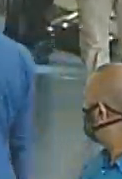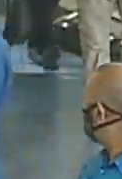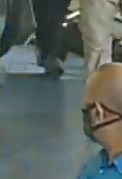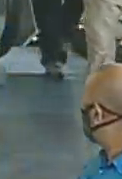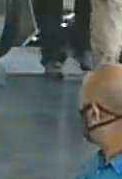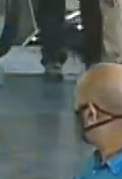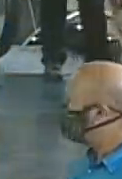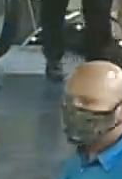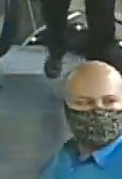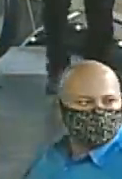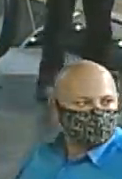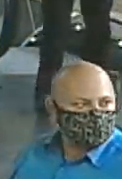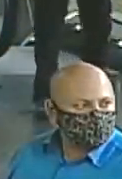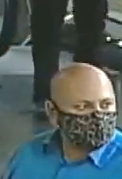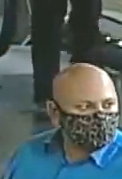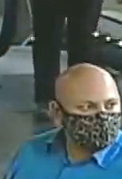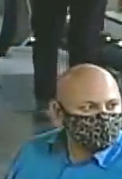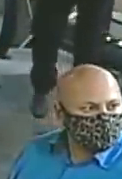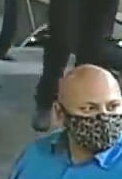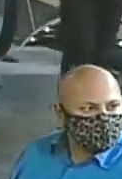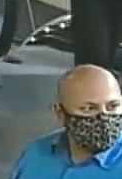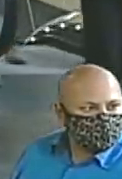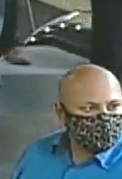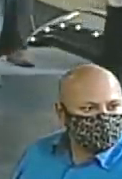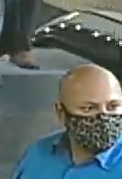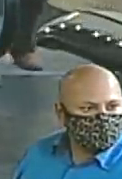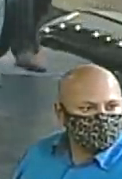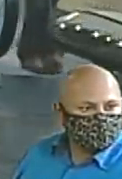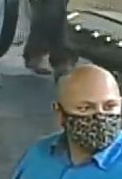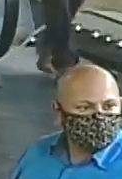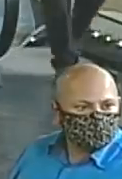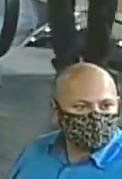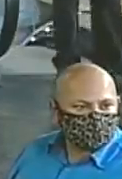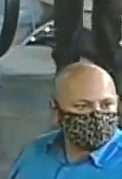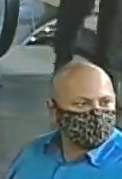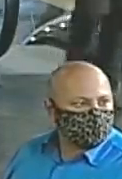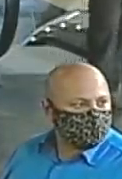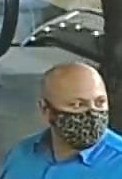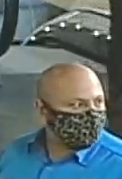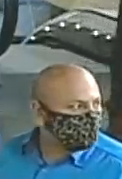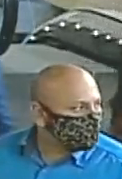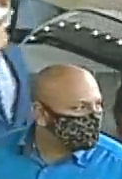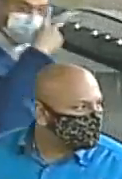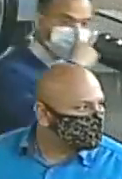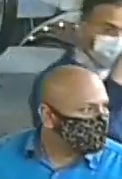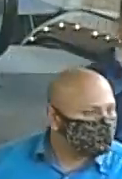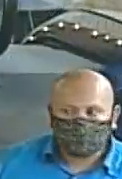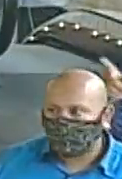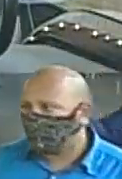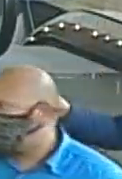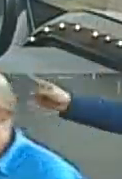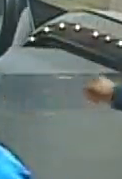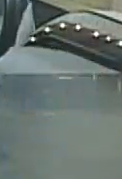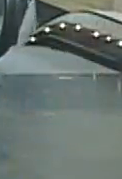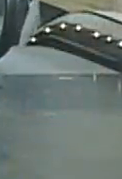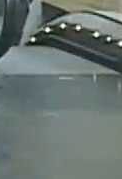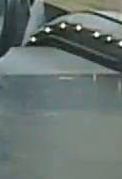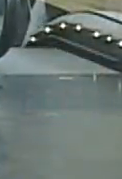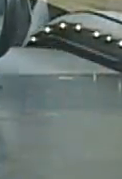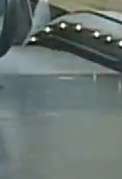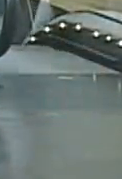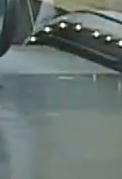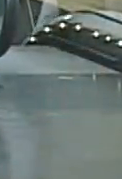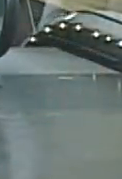Hola, buenas tardes, efectivamente te saludo a esta hora desde el Teatro Teresa Carreño, donde llega el presidente de la República